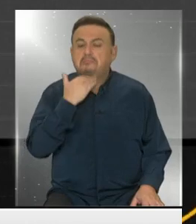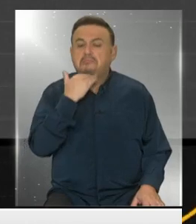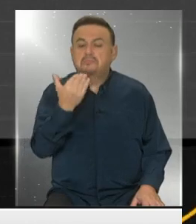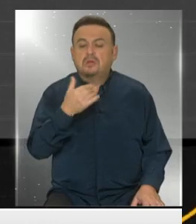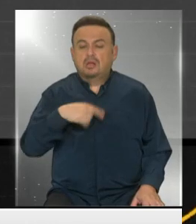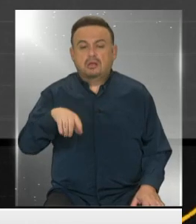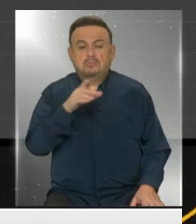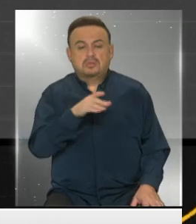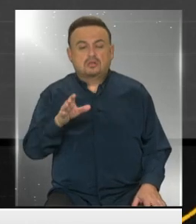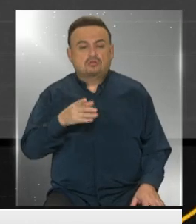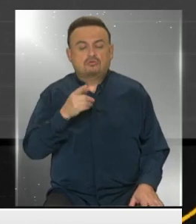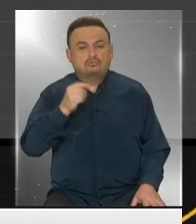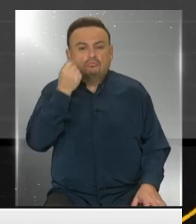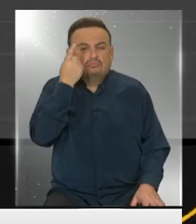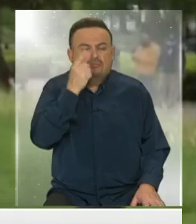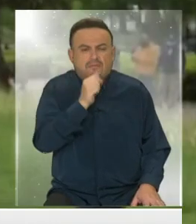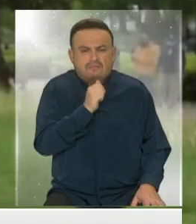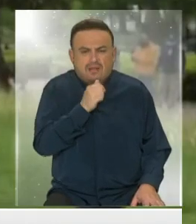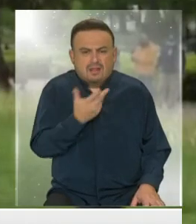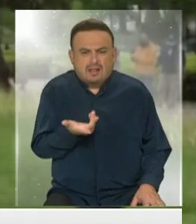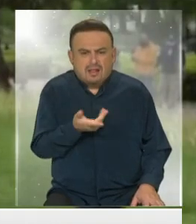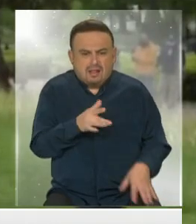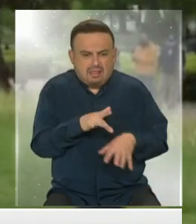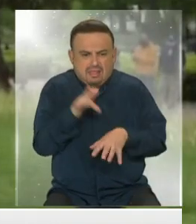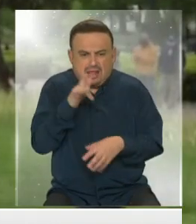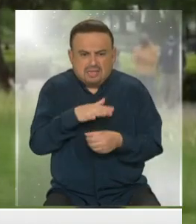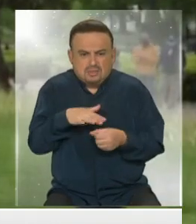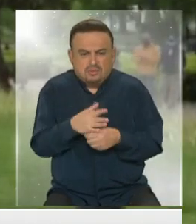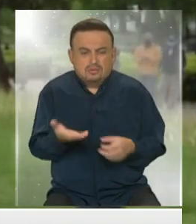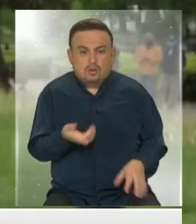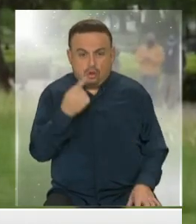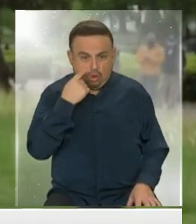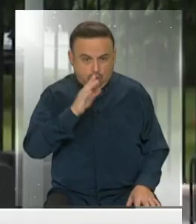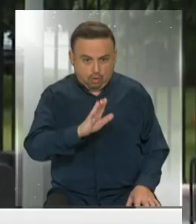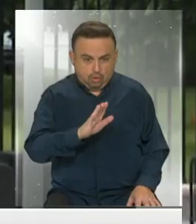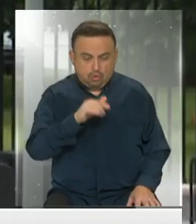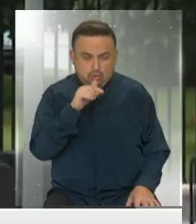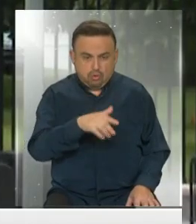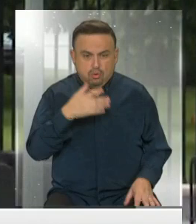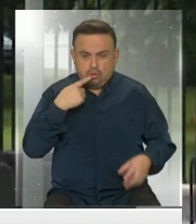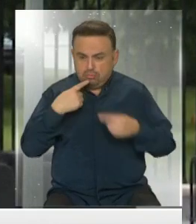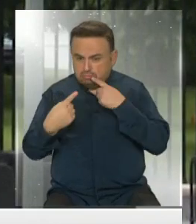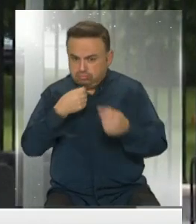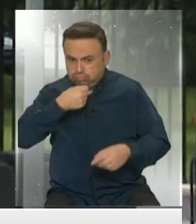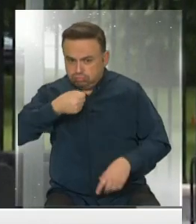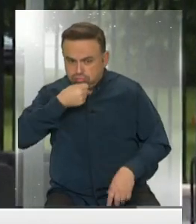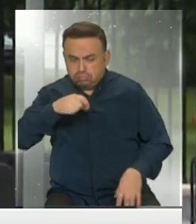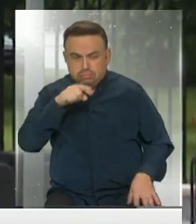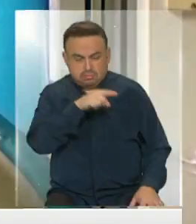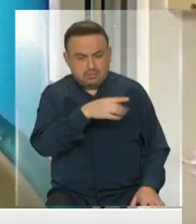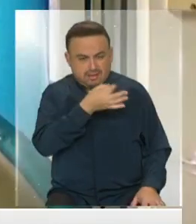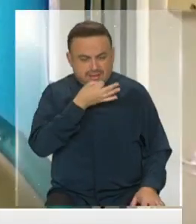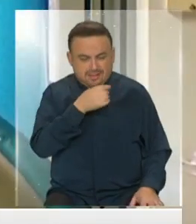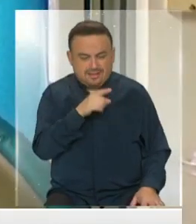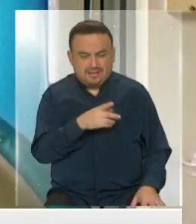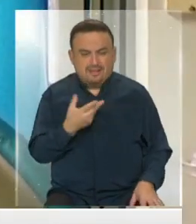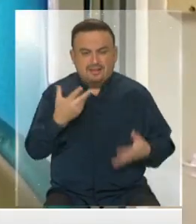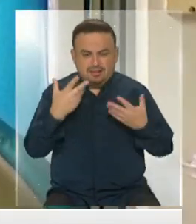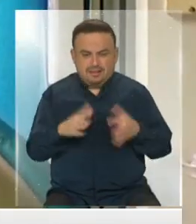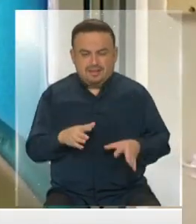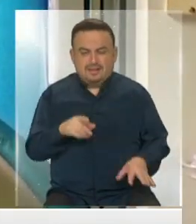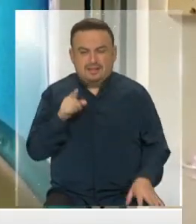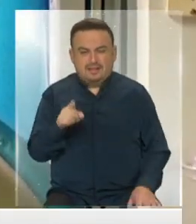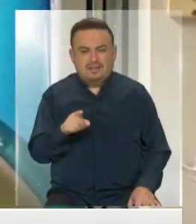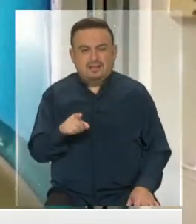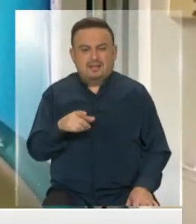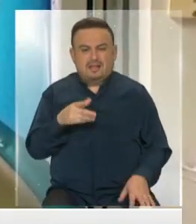de la población que todavía no logra entender la gravedad de los hechos. Ojo, que se le han entrevistado a esas personas que tú dices muy bien